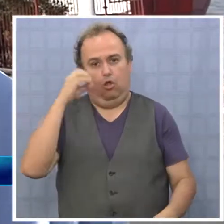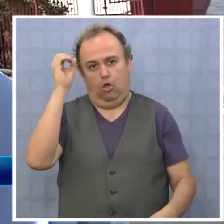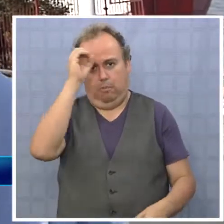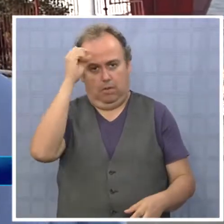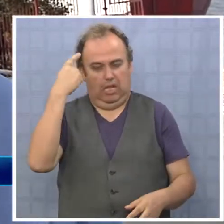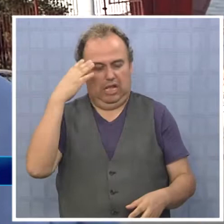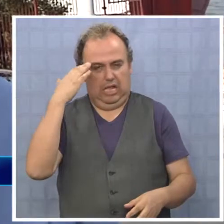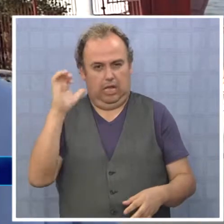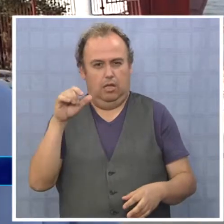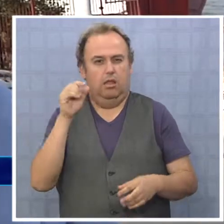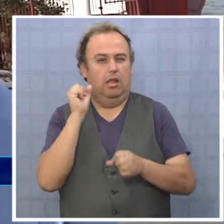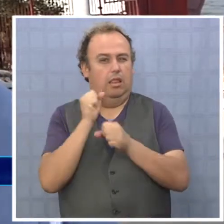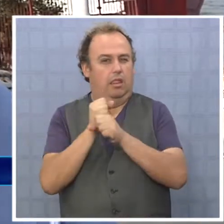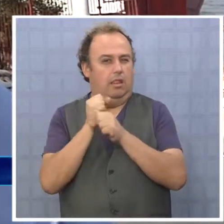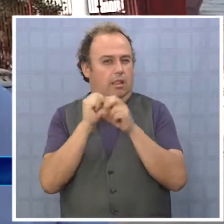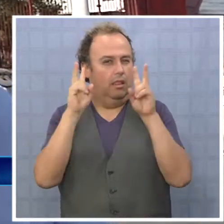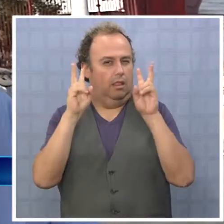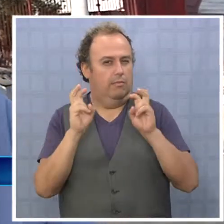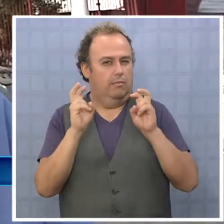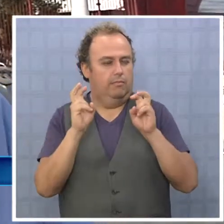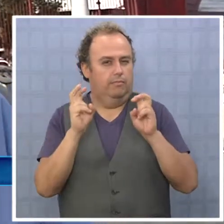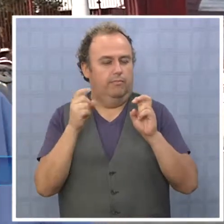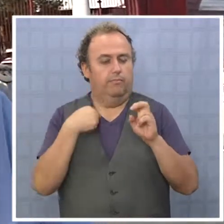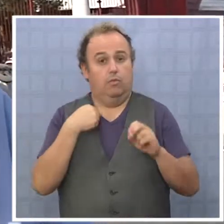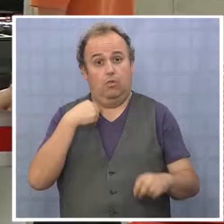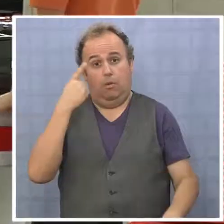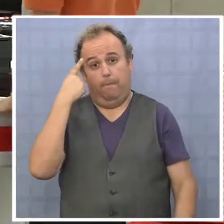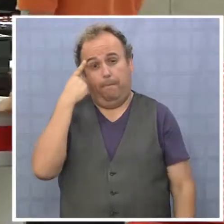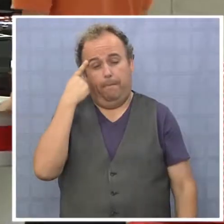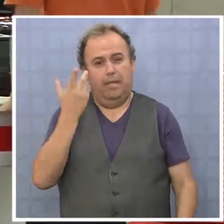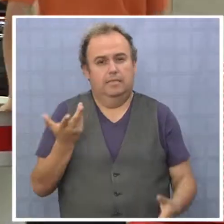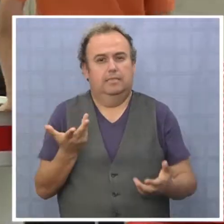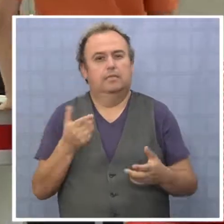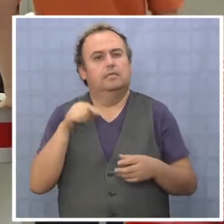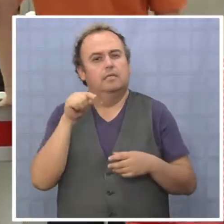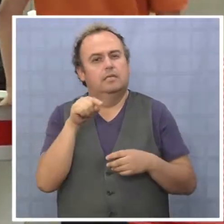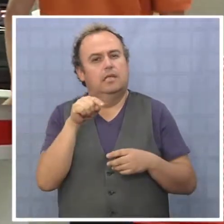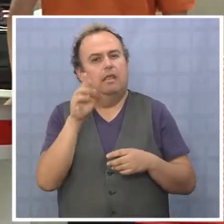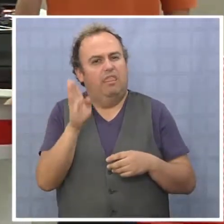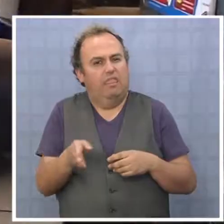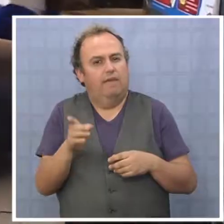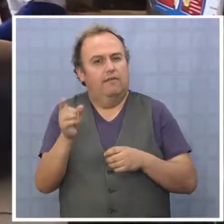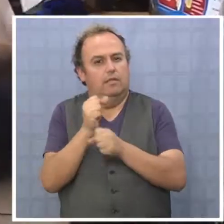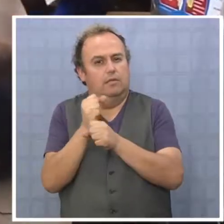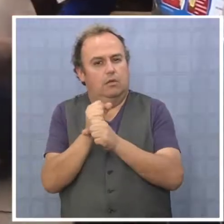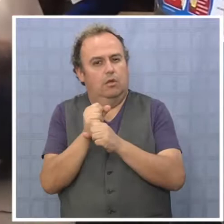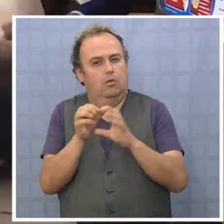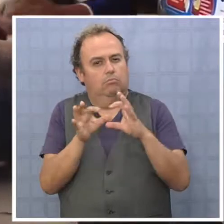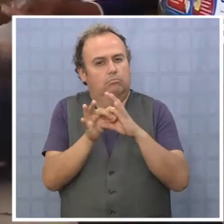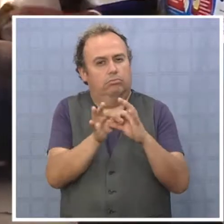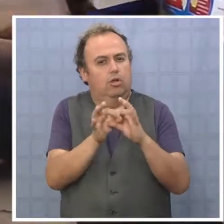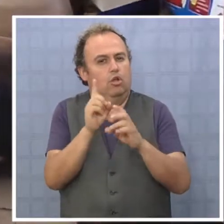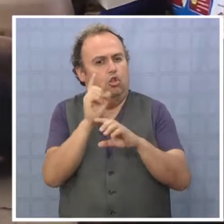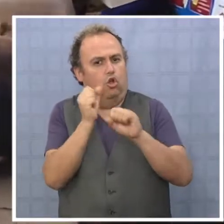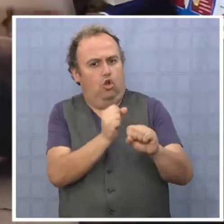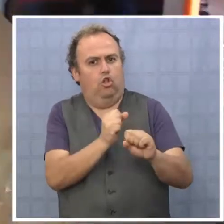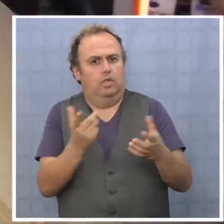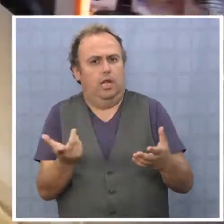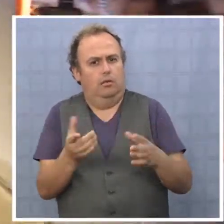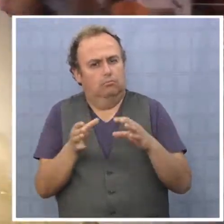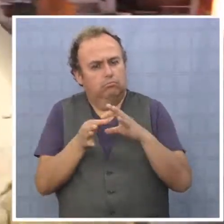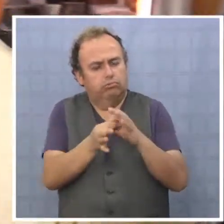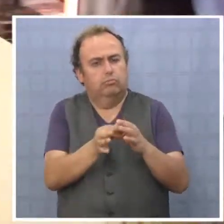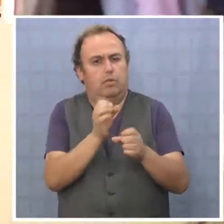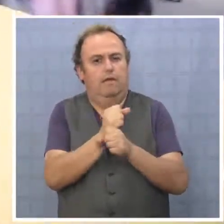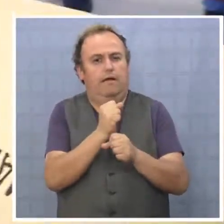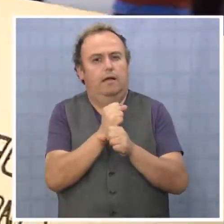al tema. Considero que debiera trabajar con los trabajadores y no en contra de los trabajadores. Mira,